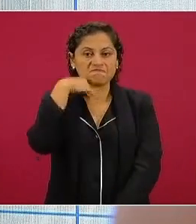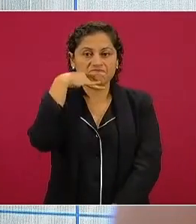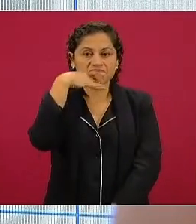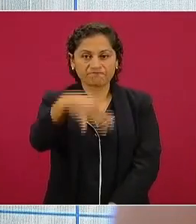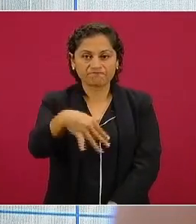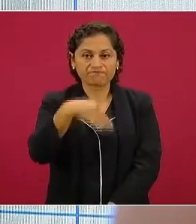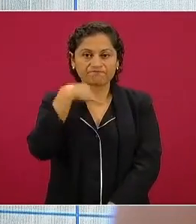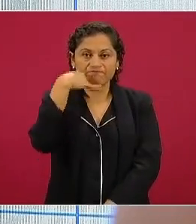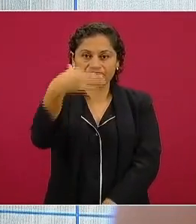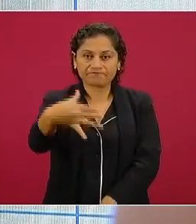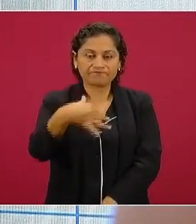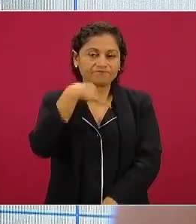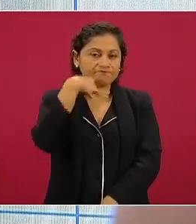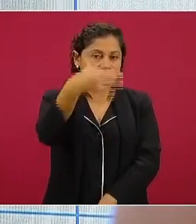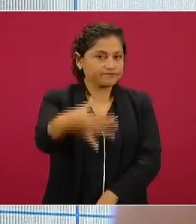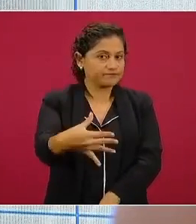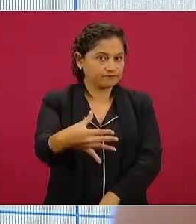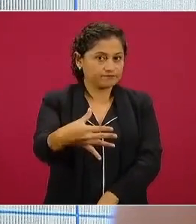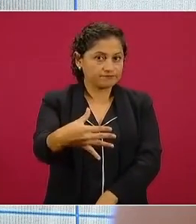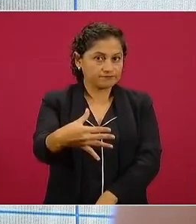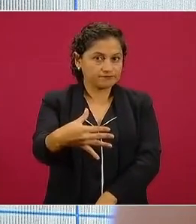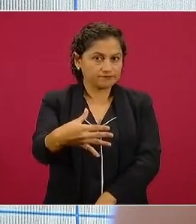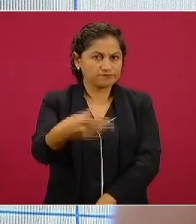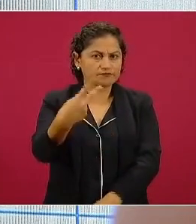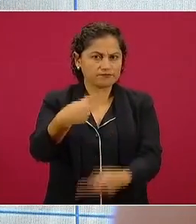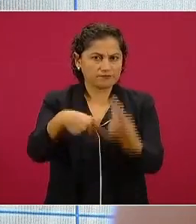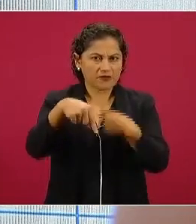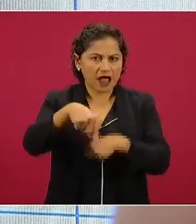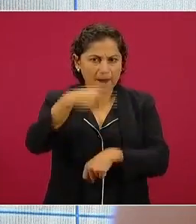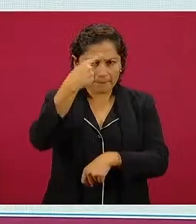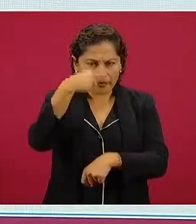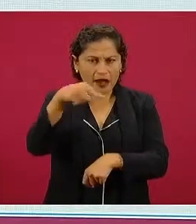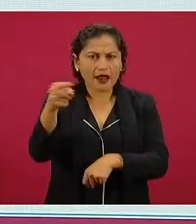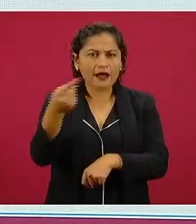actos de corrupción venían a saquear a México